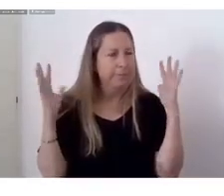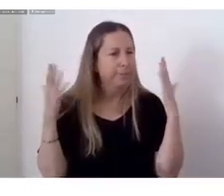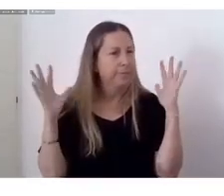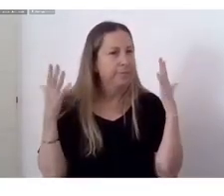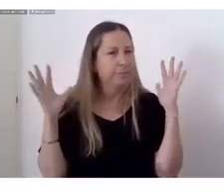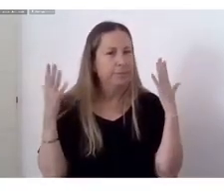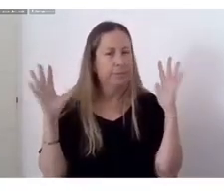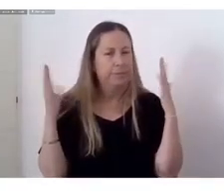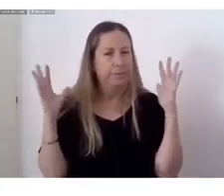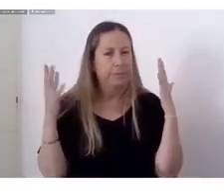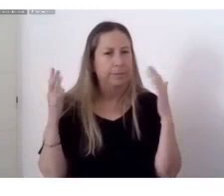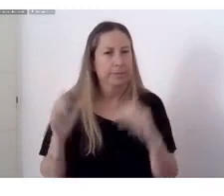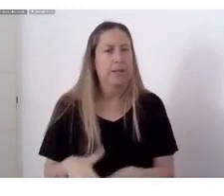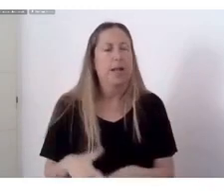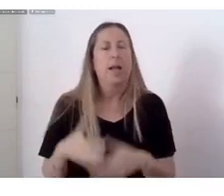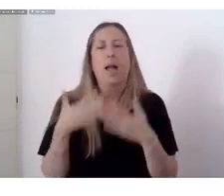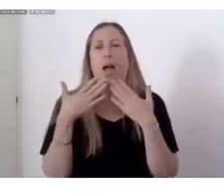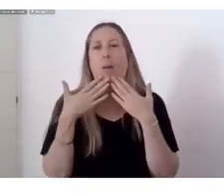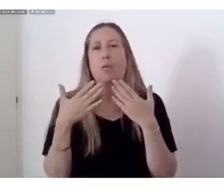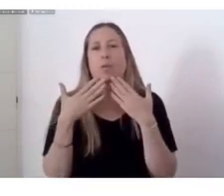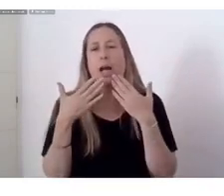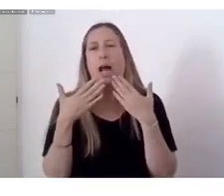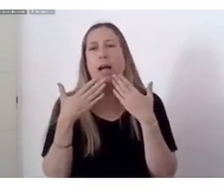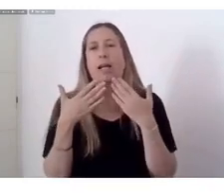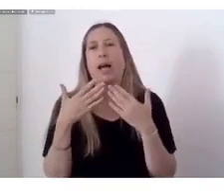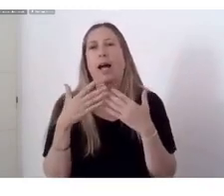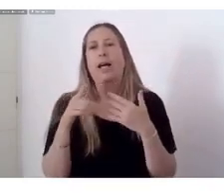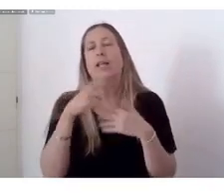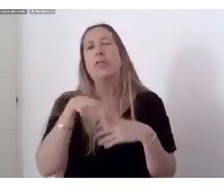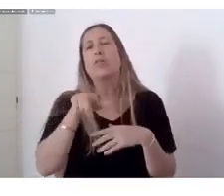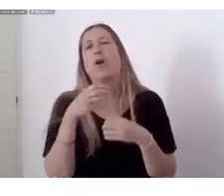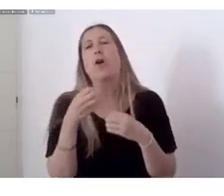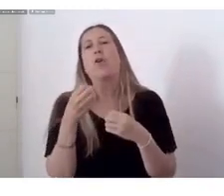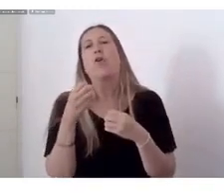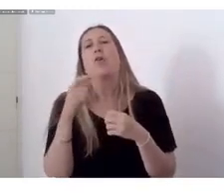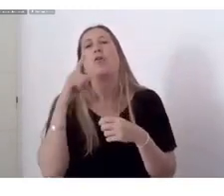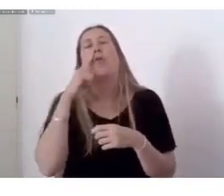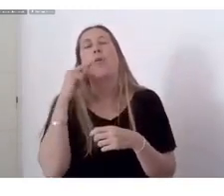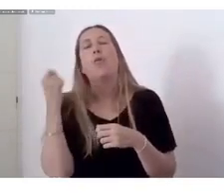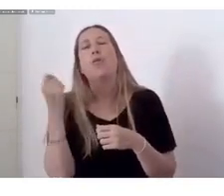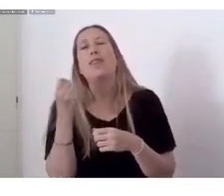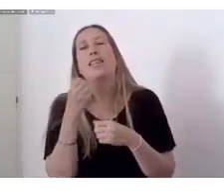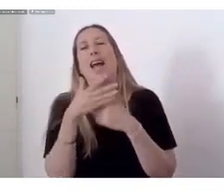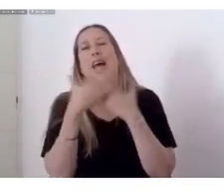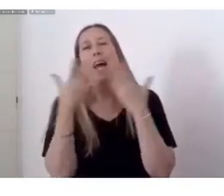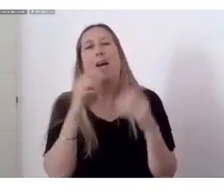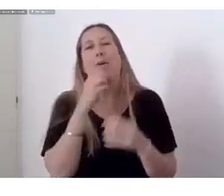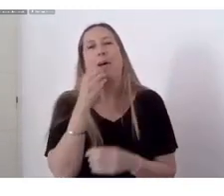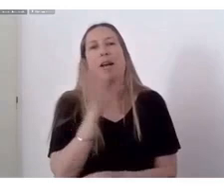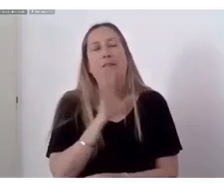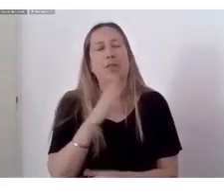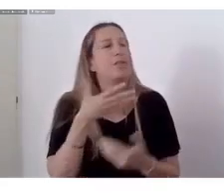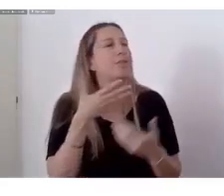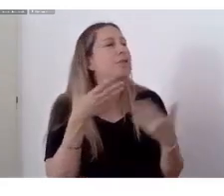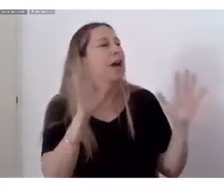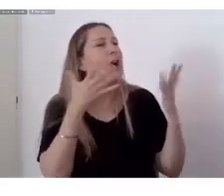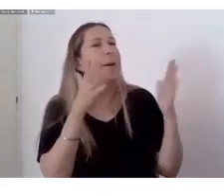Muchas gracias Que tengan una hermosa jornada Gracias por invitarme Un aplauso para Sebastián Zasali